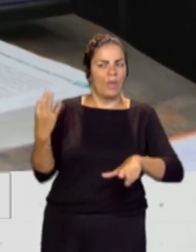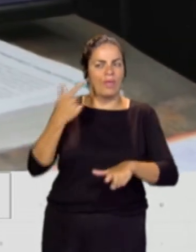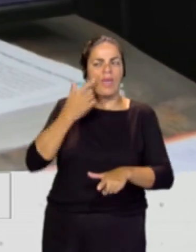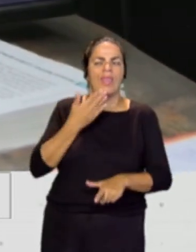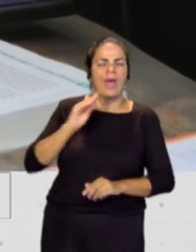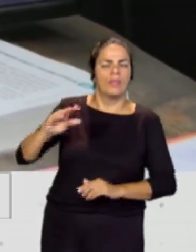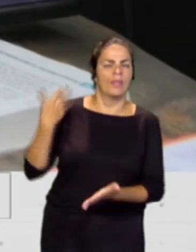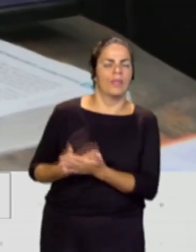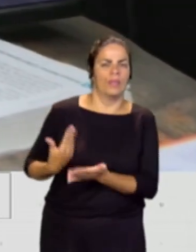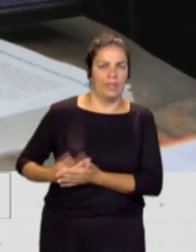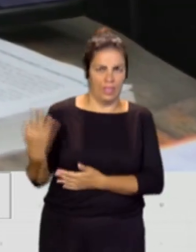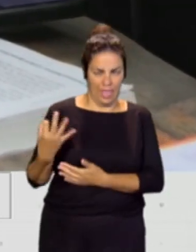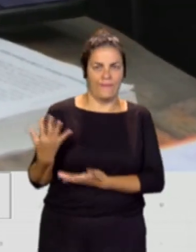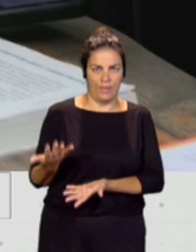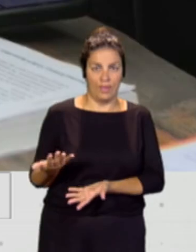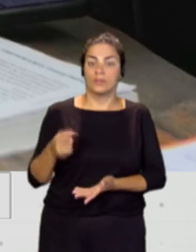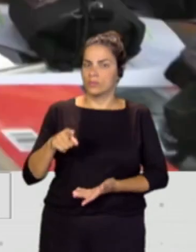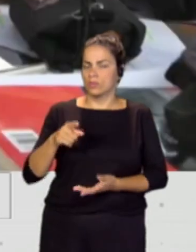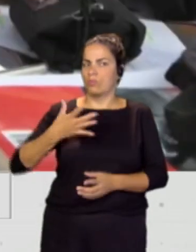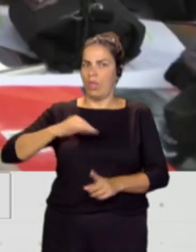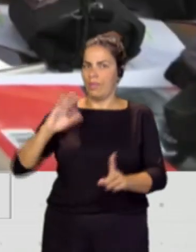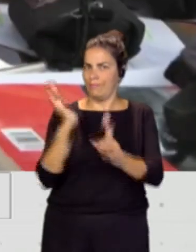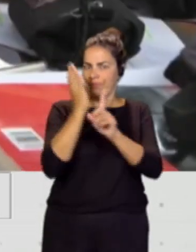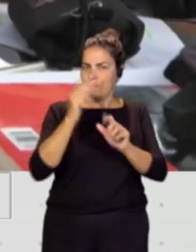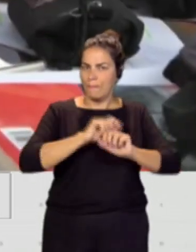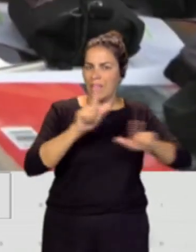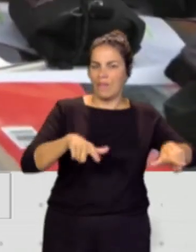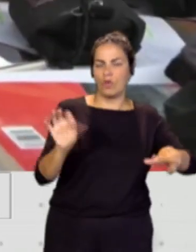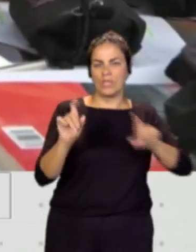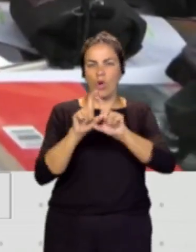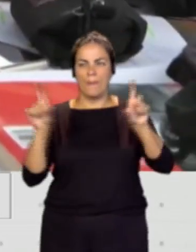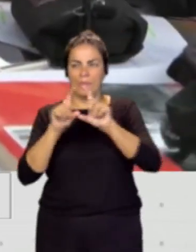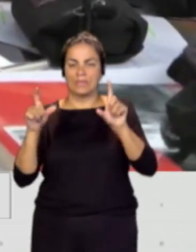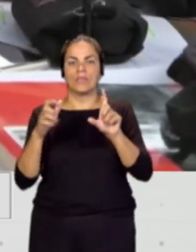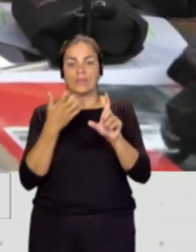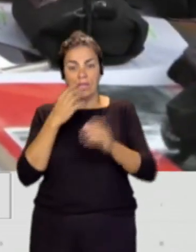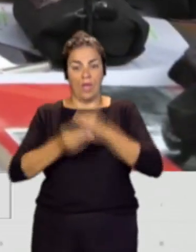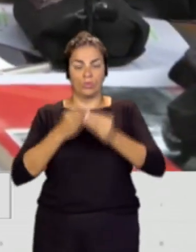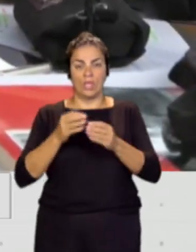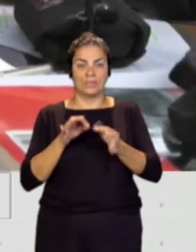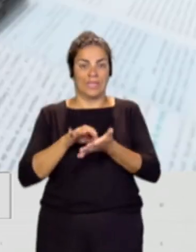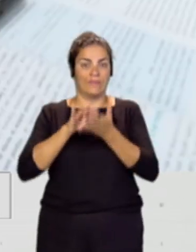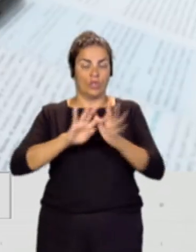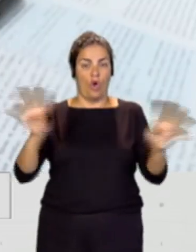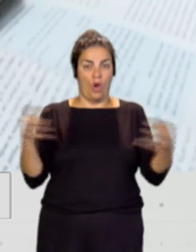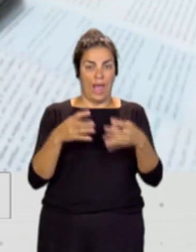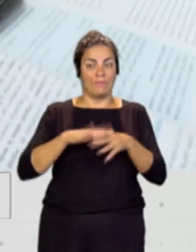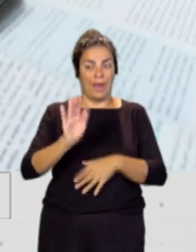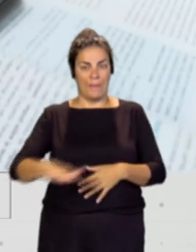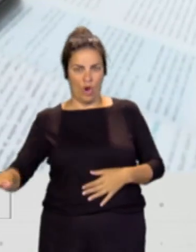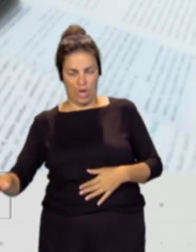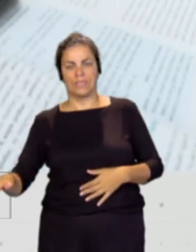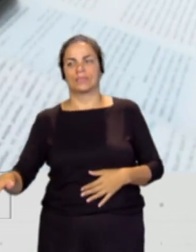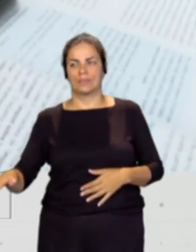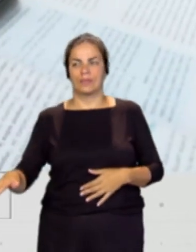impacto en todo lo que son las plataformas o las empresas que dirigen servicios online a menores de edad, básicamente